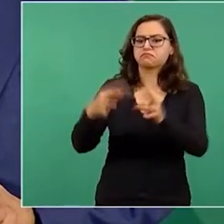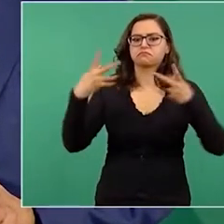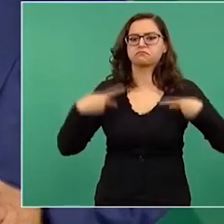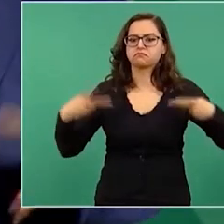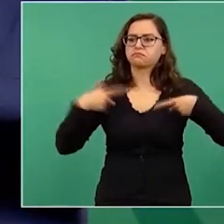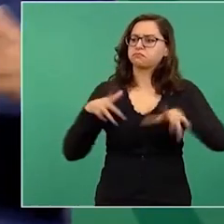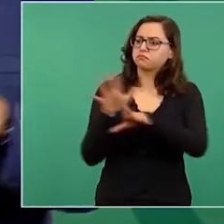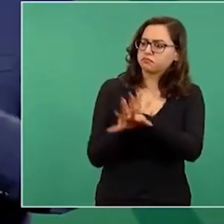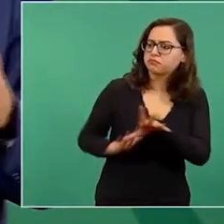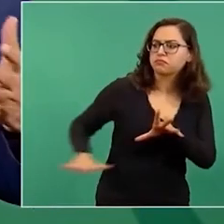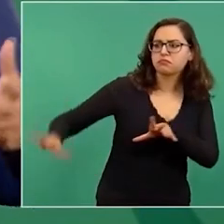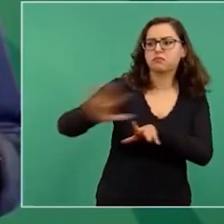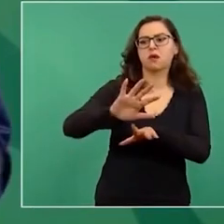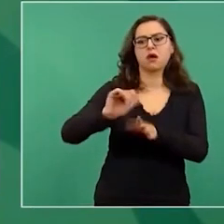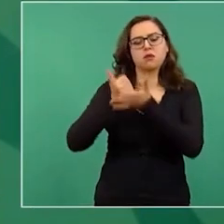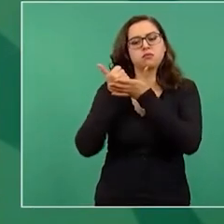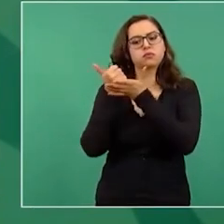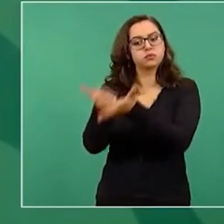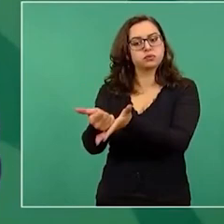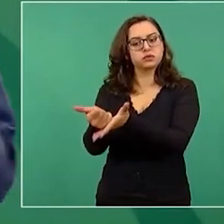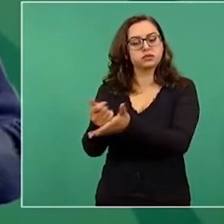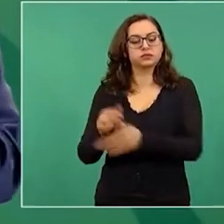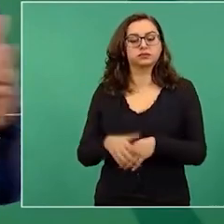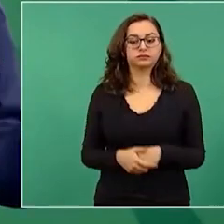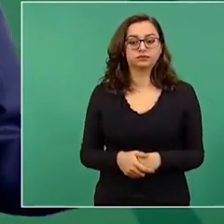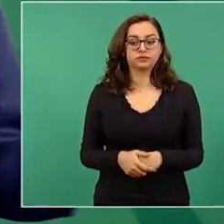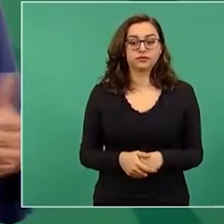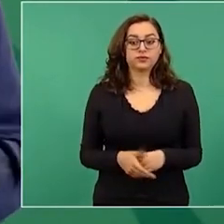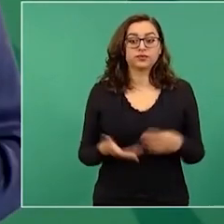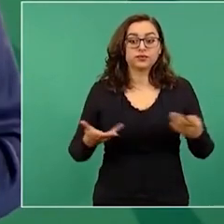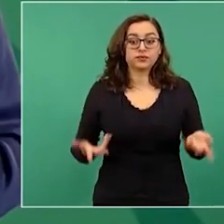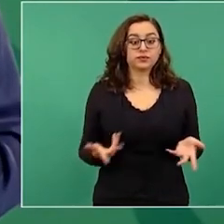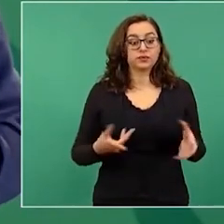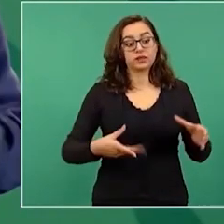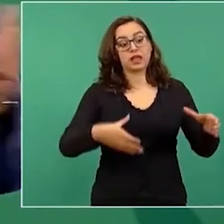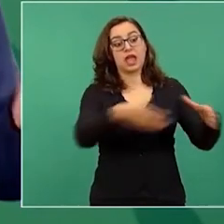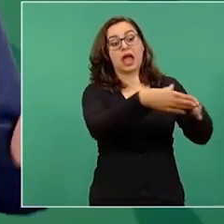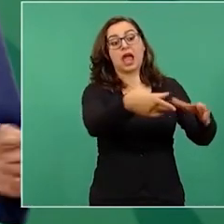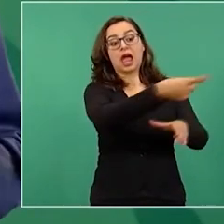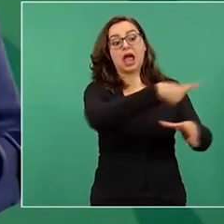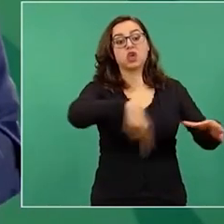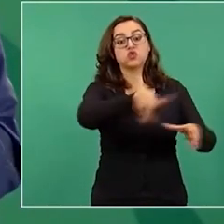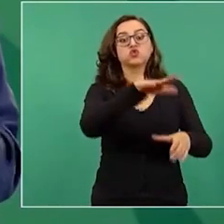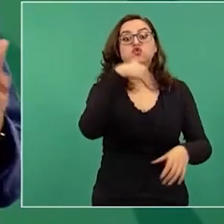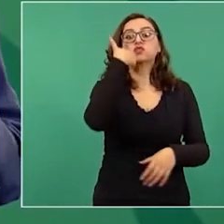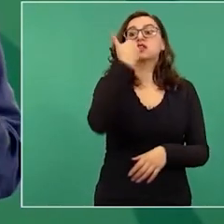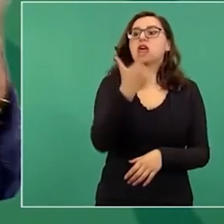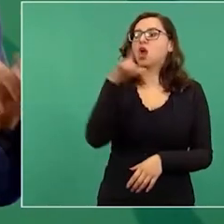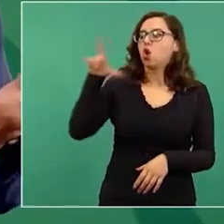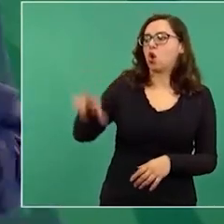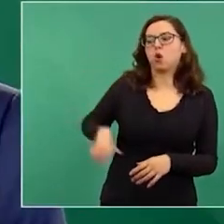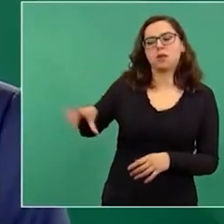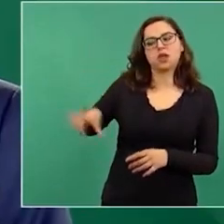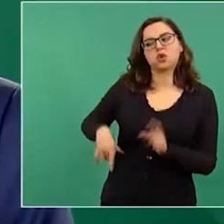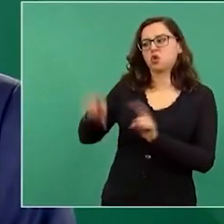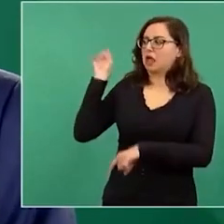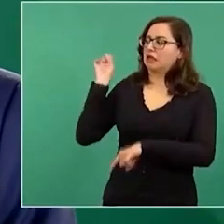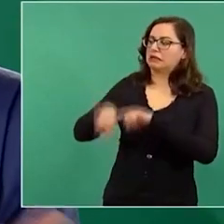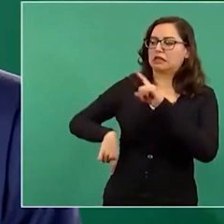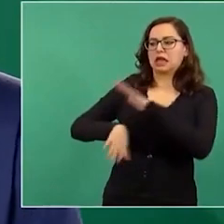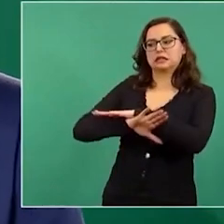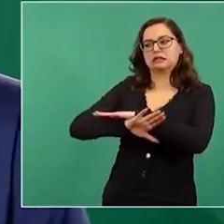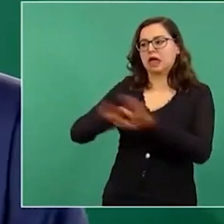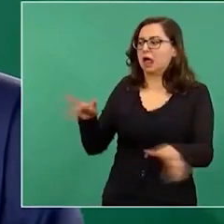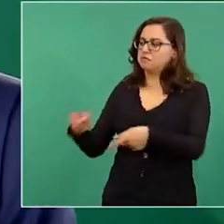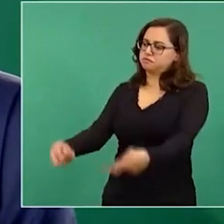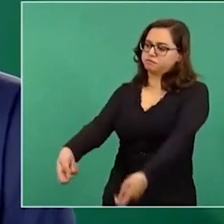Porque querían diluir al Estado, desaparecerlo o usarlo nada más cuando